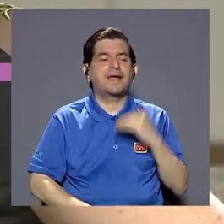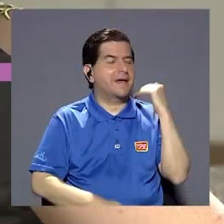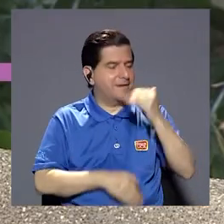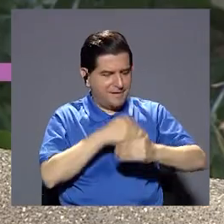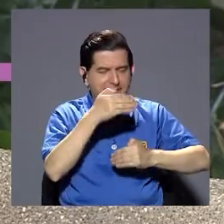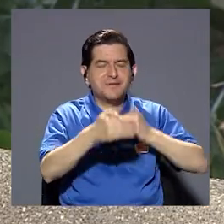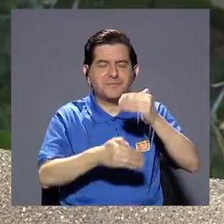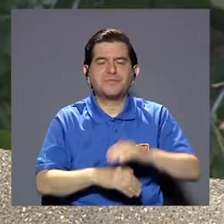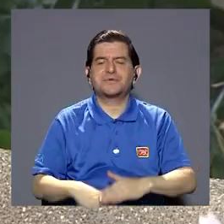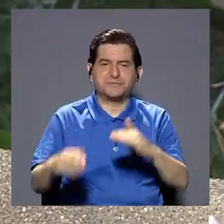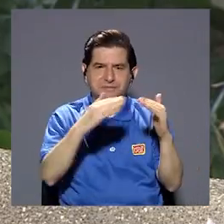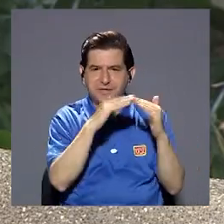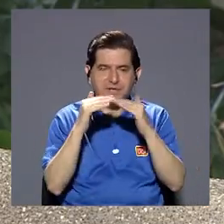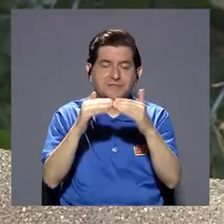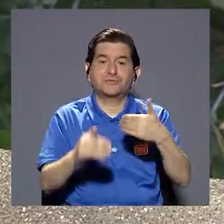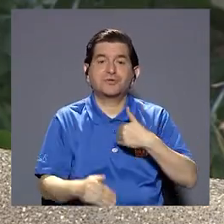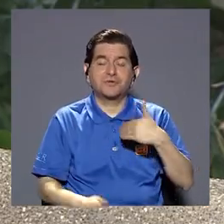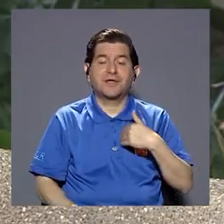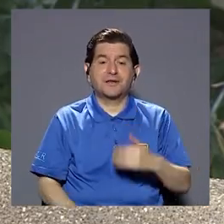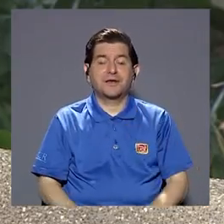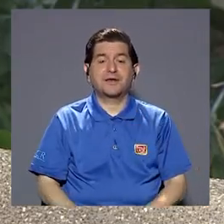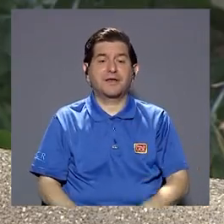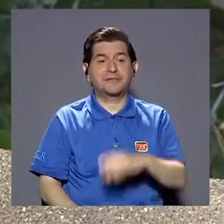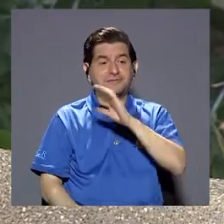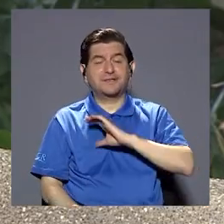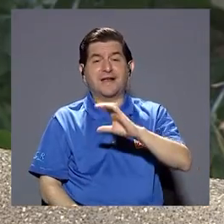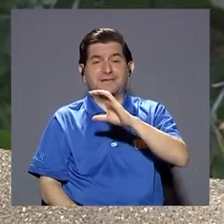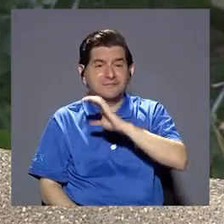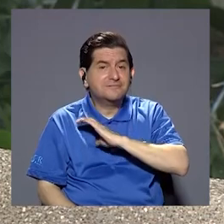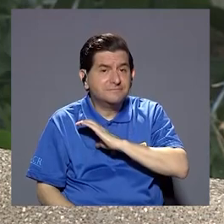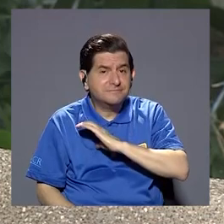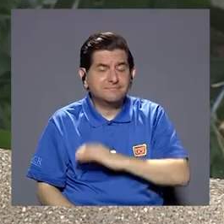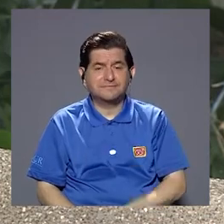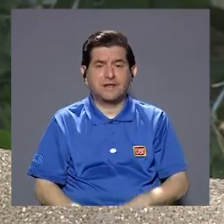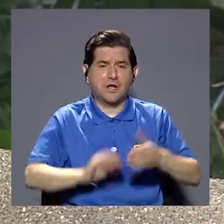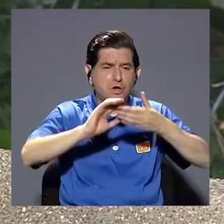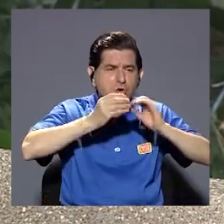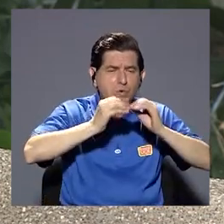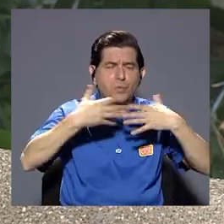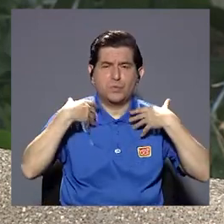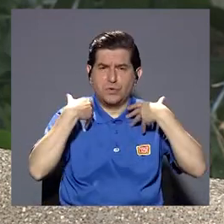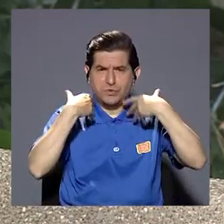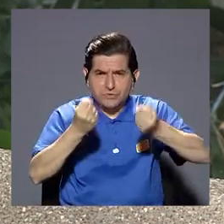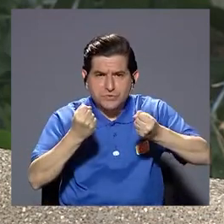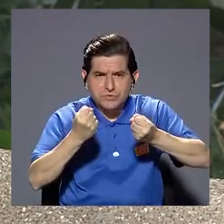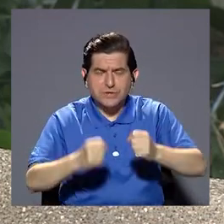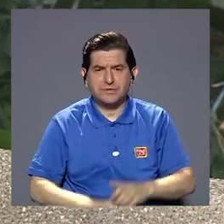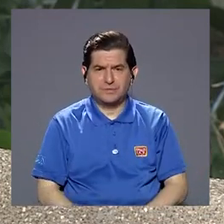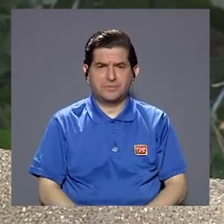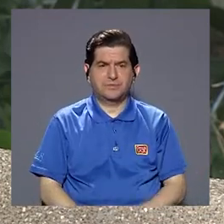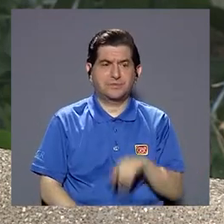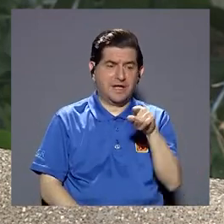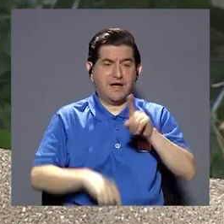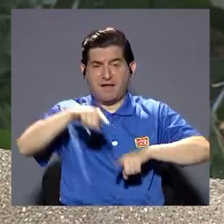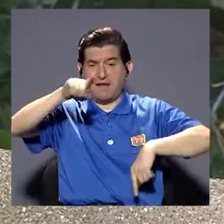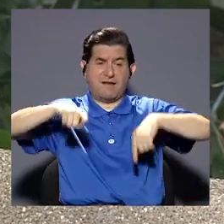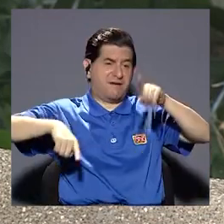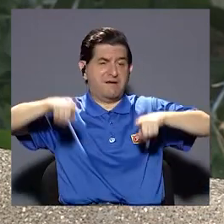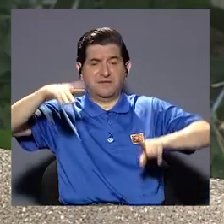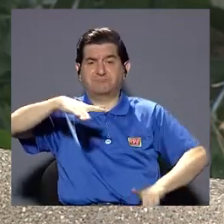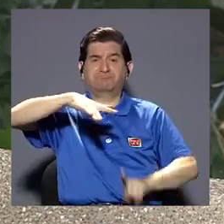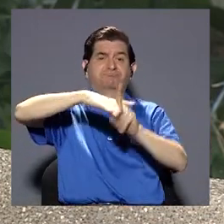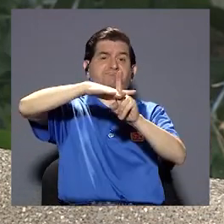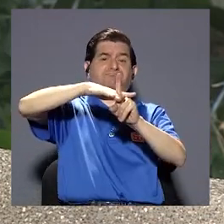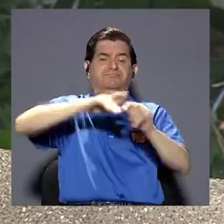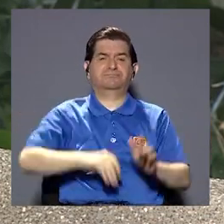trayectoria en la trayectoria las comunidades pues tienen comportamientos tienen índices de salud tienen números